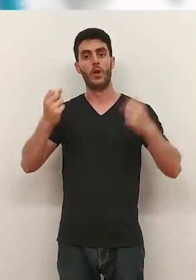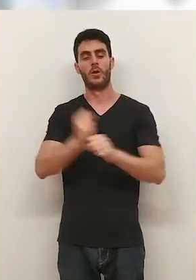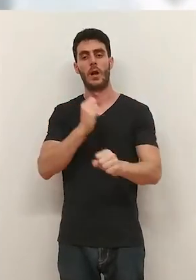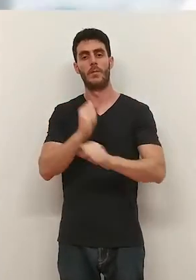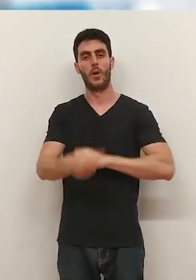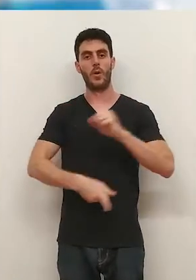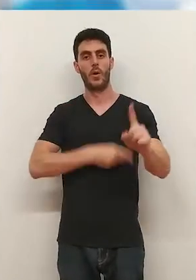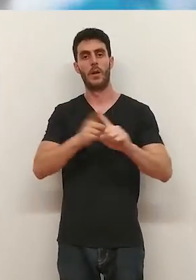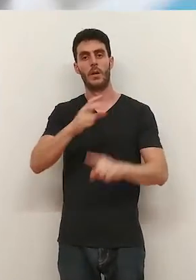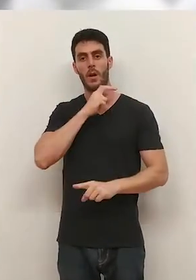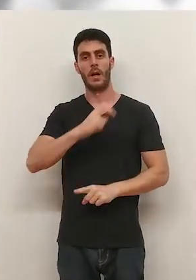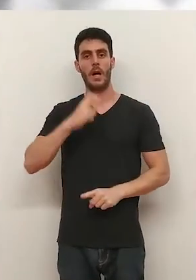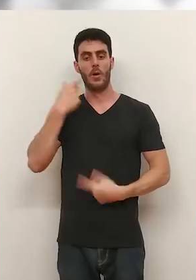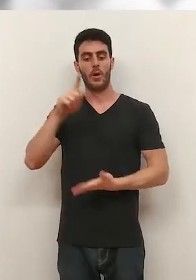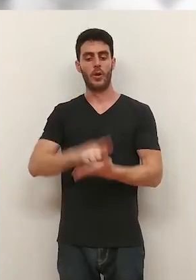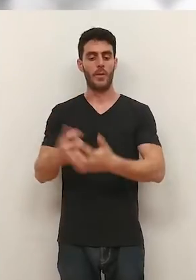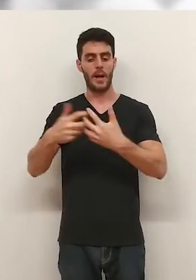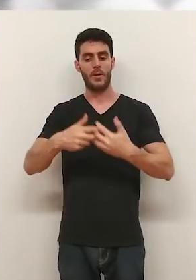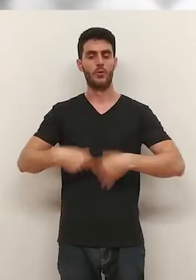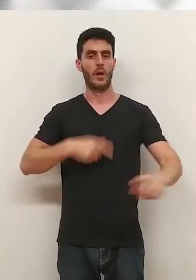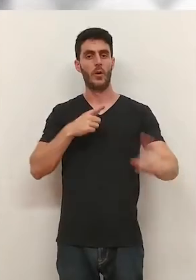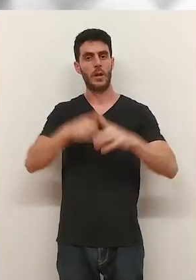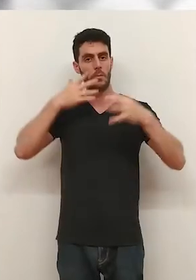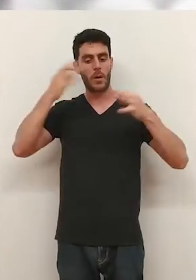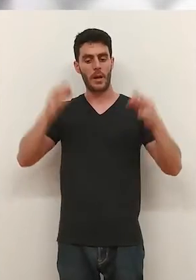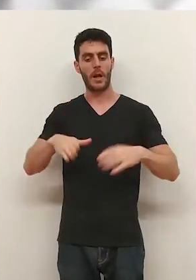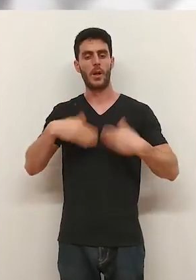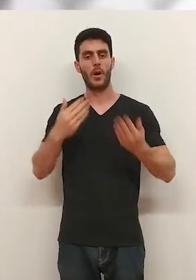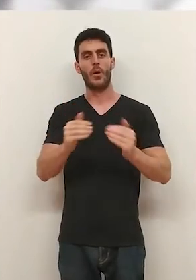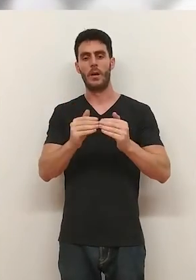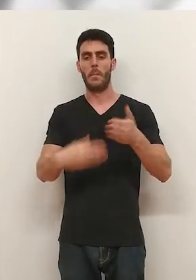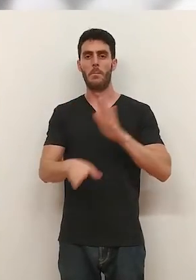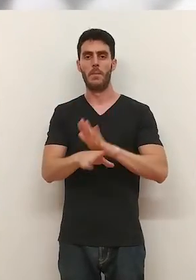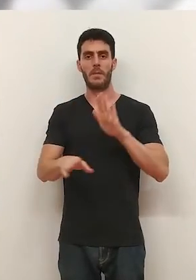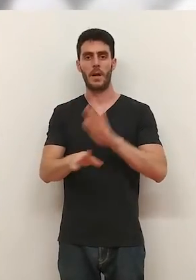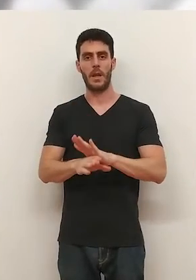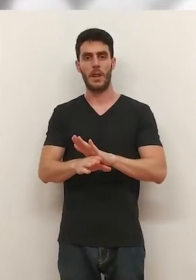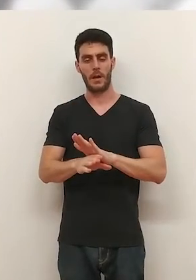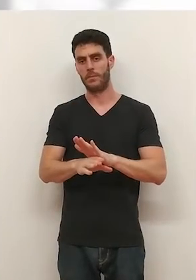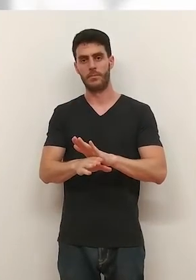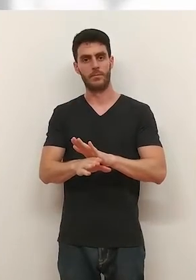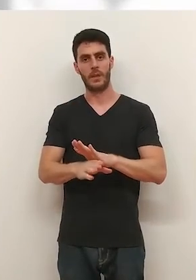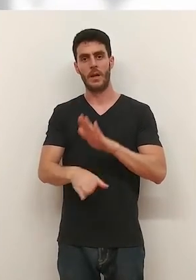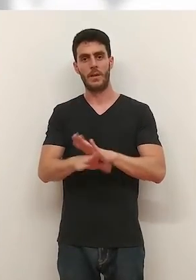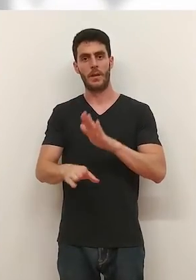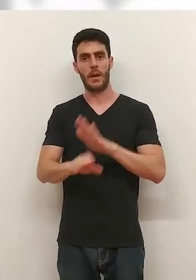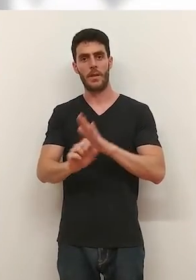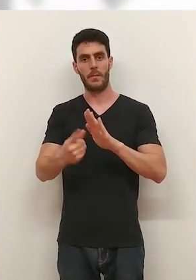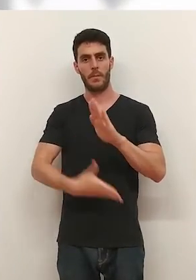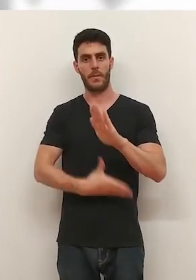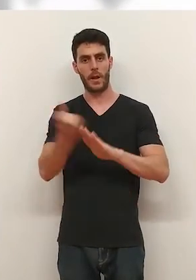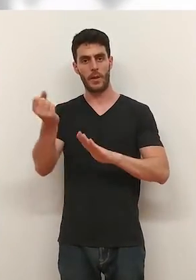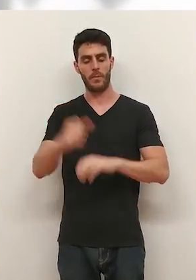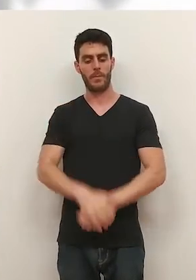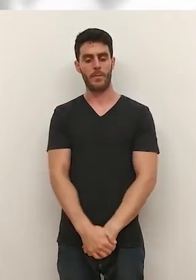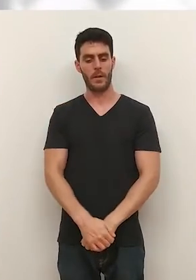Sacrificio, esfuerzo y trabajo para que el club deportivo Calahorra vuelva a luchar por un objetivo que no será otro que la permanencia en el tercer escalón